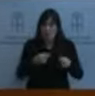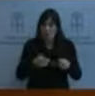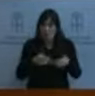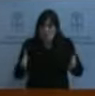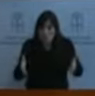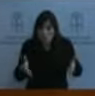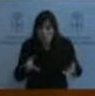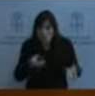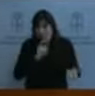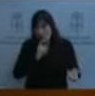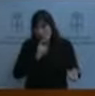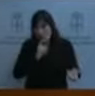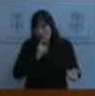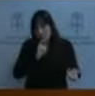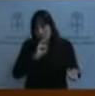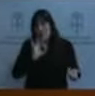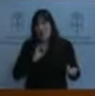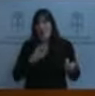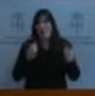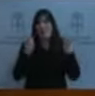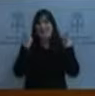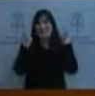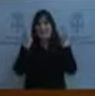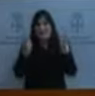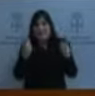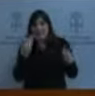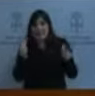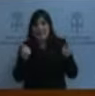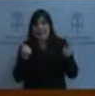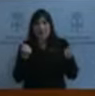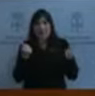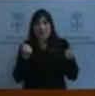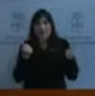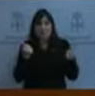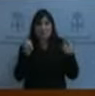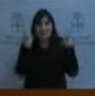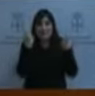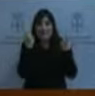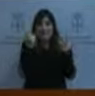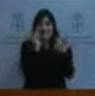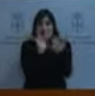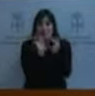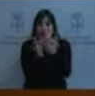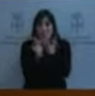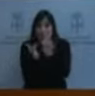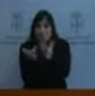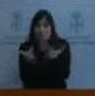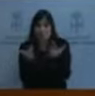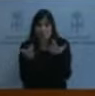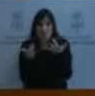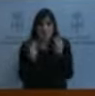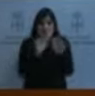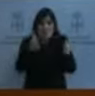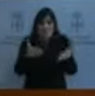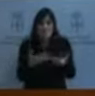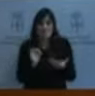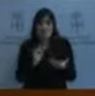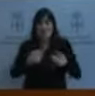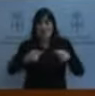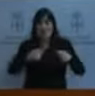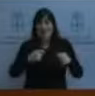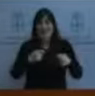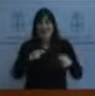estar conectados al mundo y al mercado digital, que es un mercado único en el mundo. Por tanto,